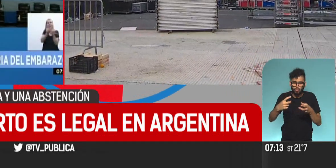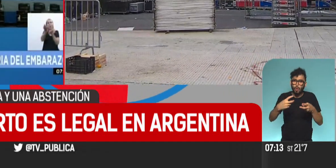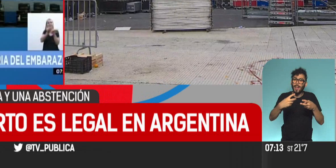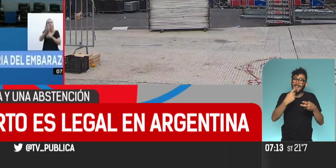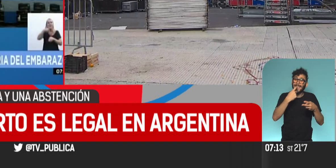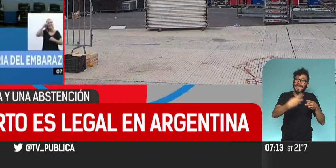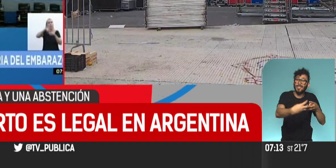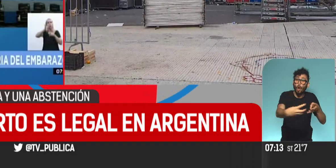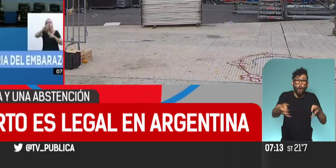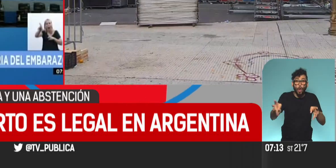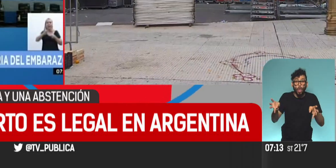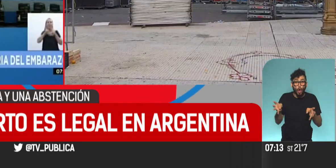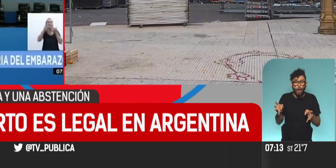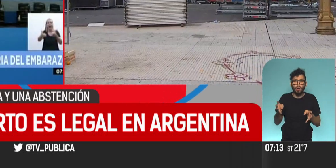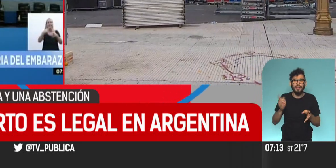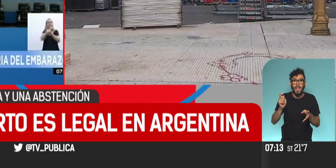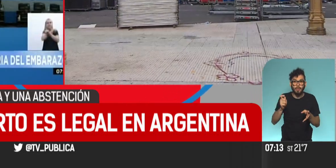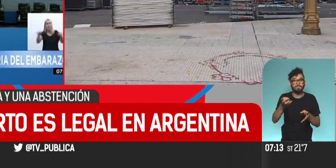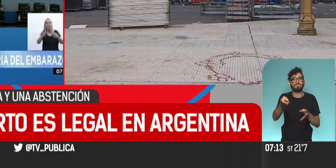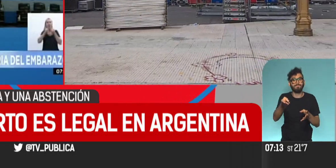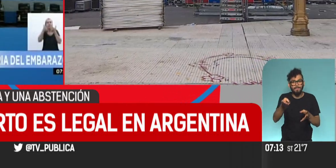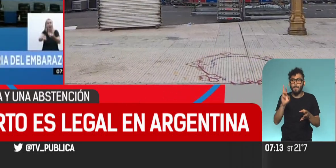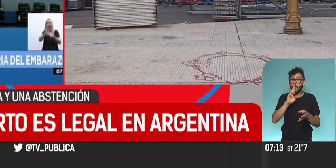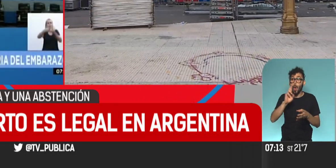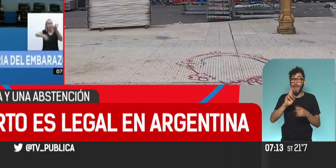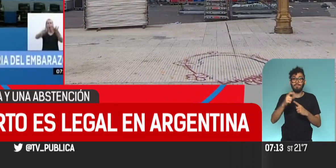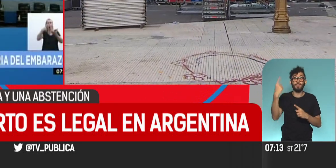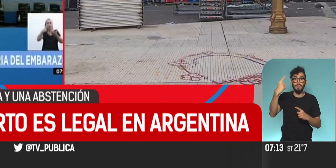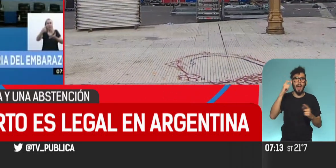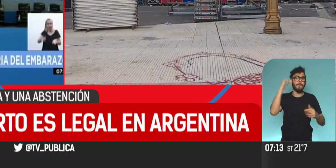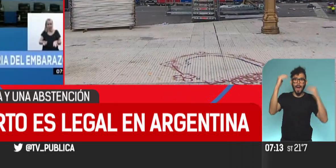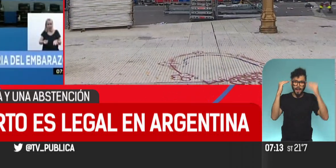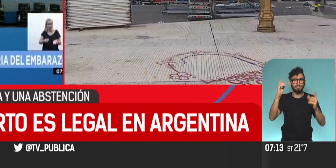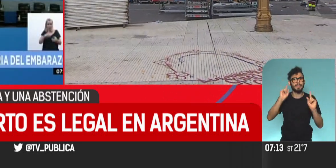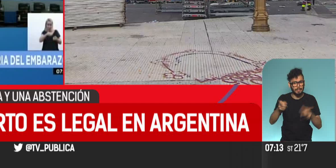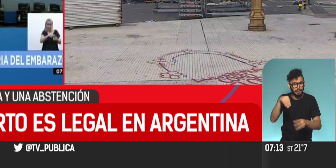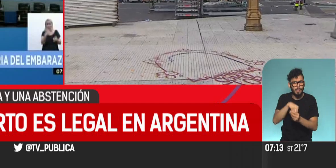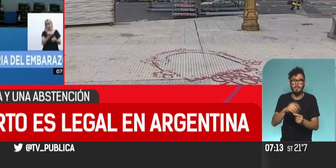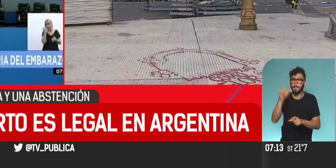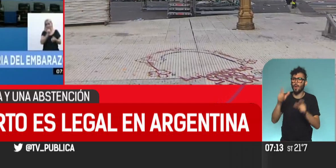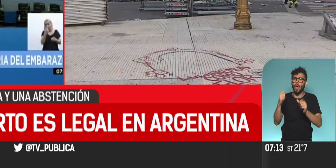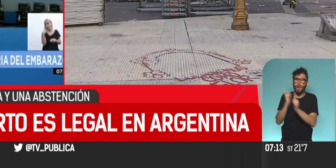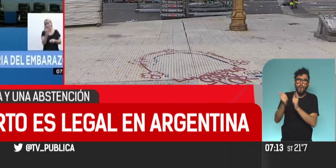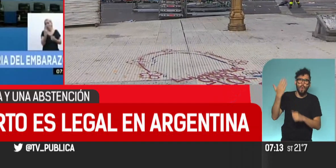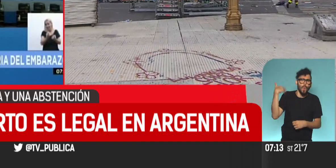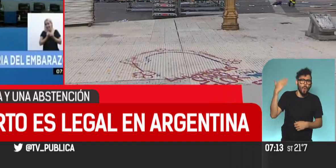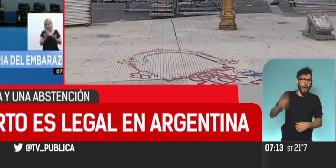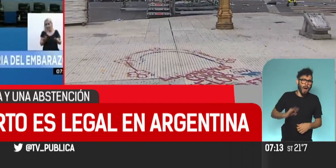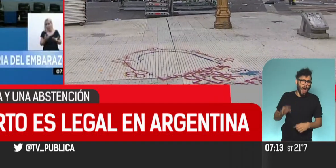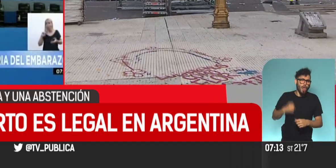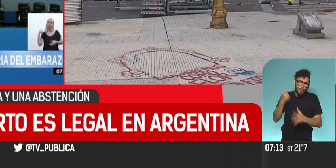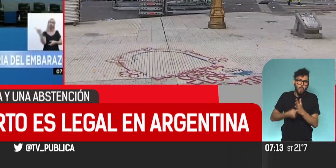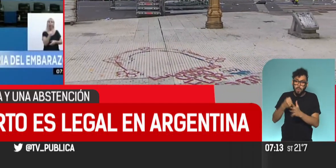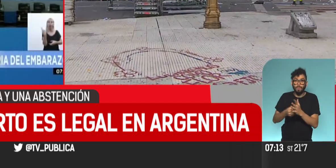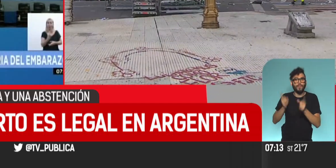durante toda la vigilia a quienes, a ellas, a las pioneras, a las más grandes, a las históricas, a las que lucharon desde hace tanto tiempo